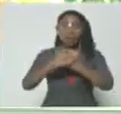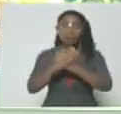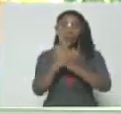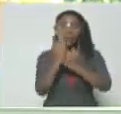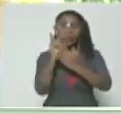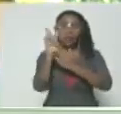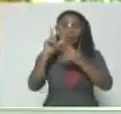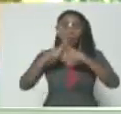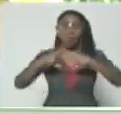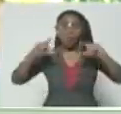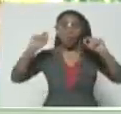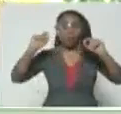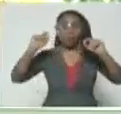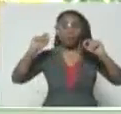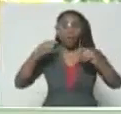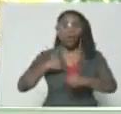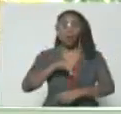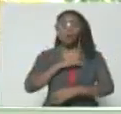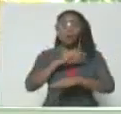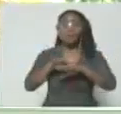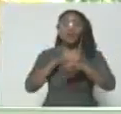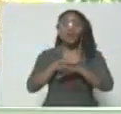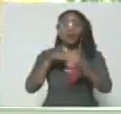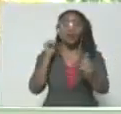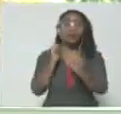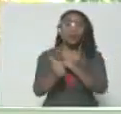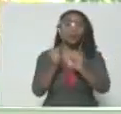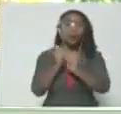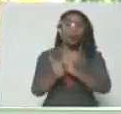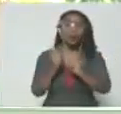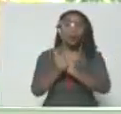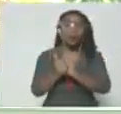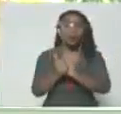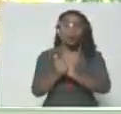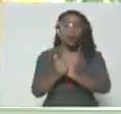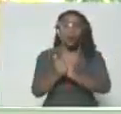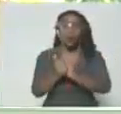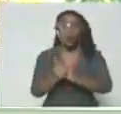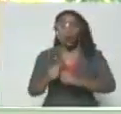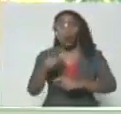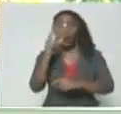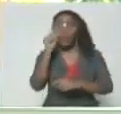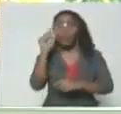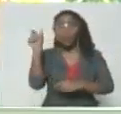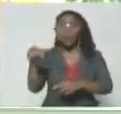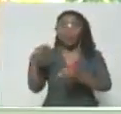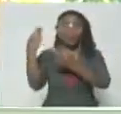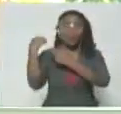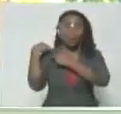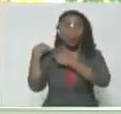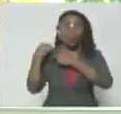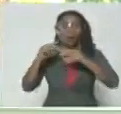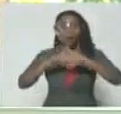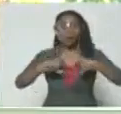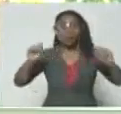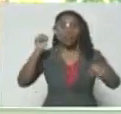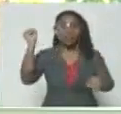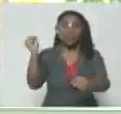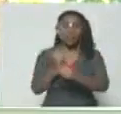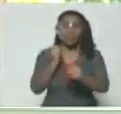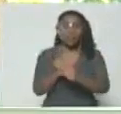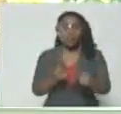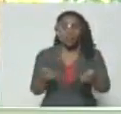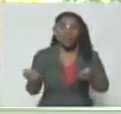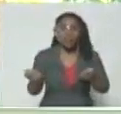en Japón, está nuestro ministro de Deporte, Mervyn Maldonado, desde Tokio, gestionando